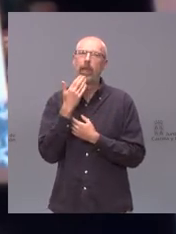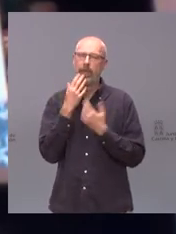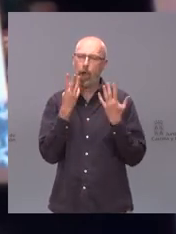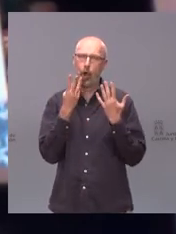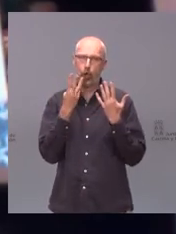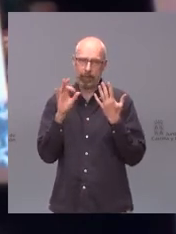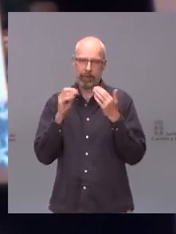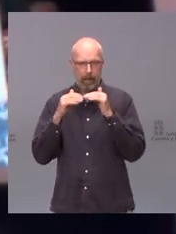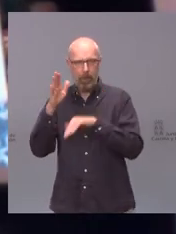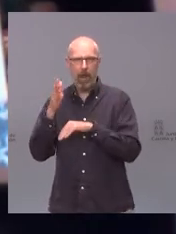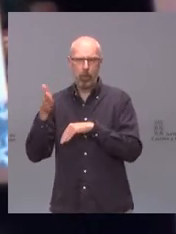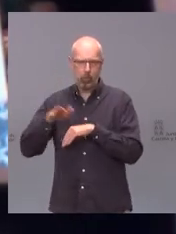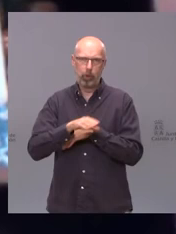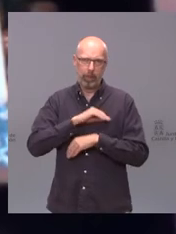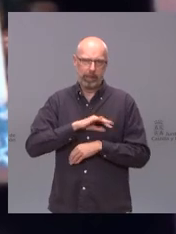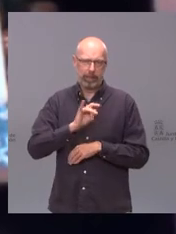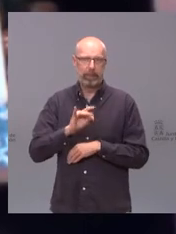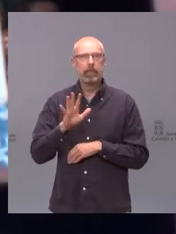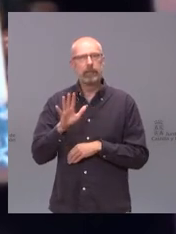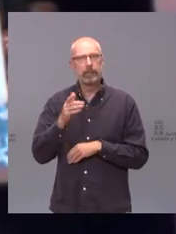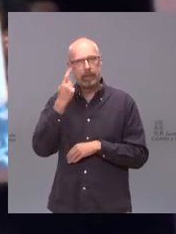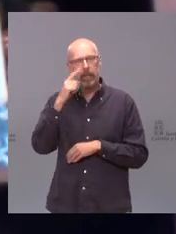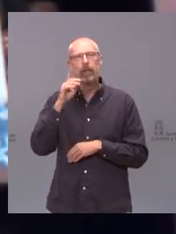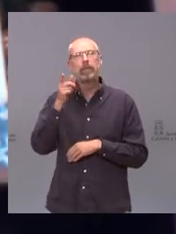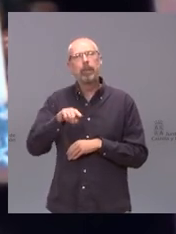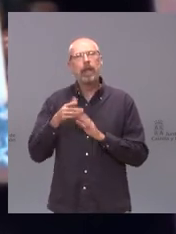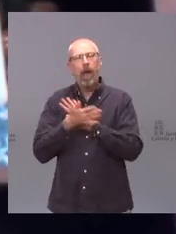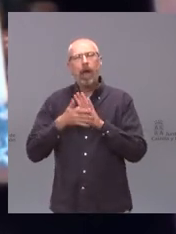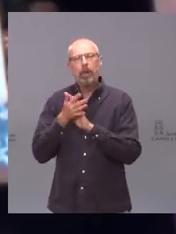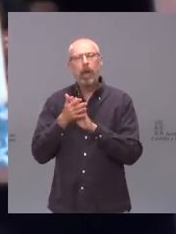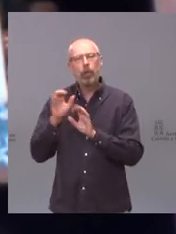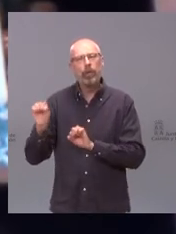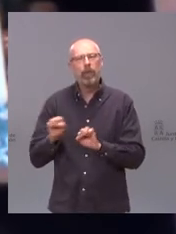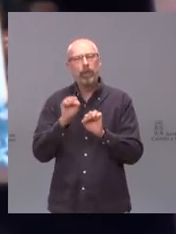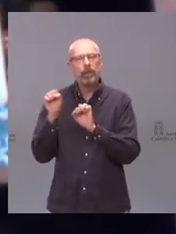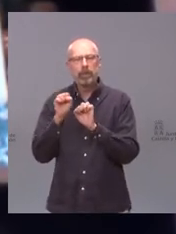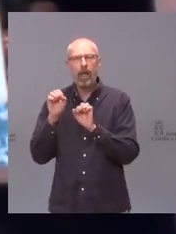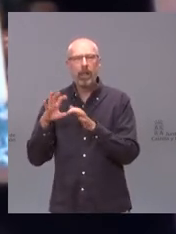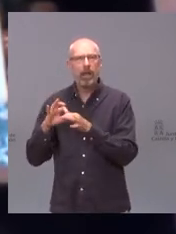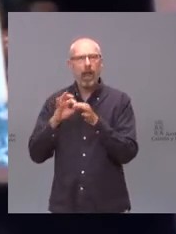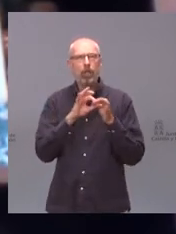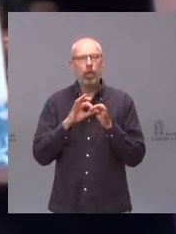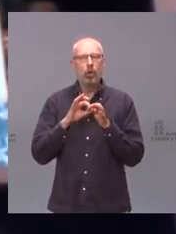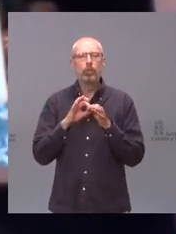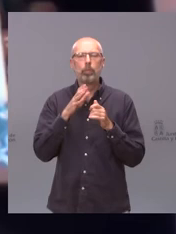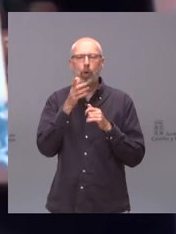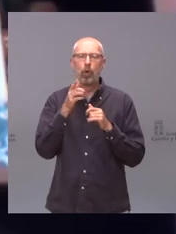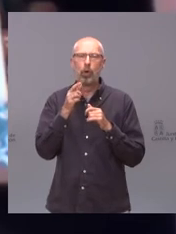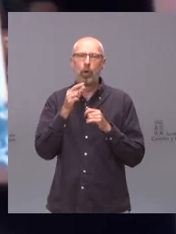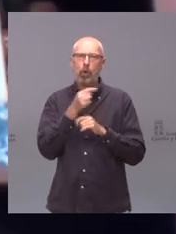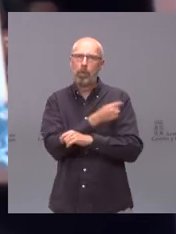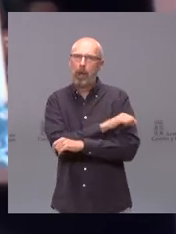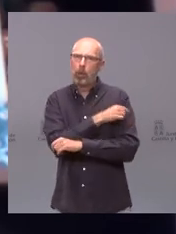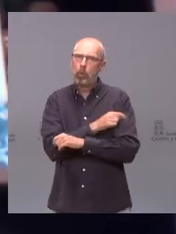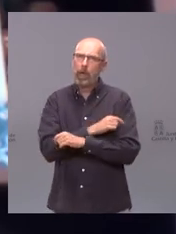ya conocemos y también ha hablado de la defensa de poner en relación para el reparto de las vacunas no solo el número de